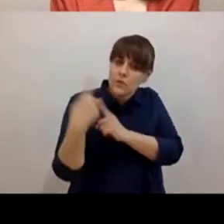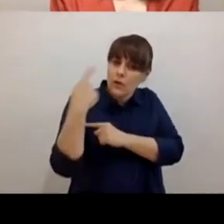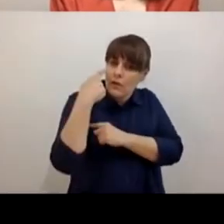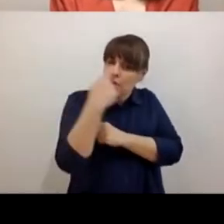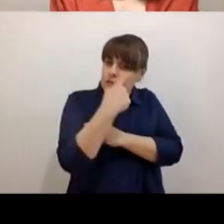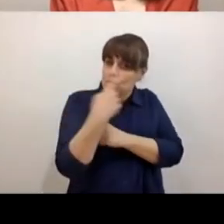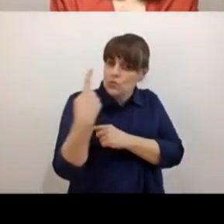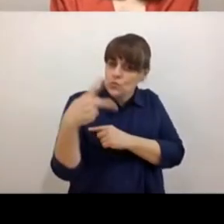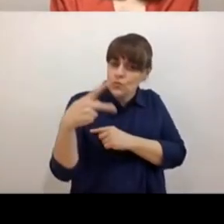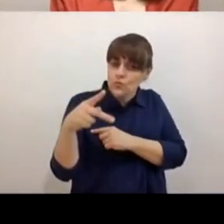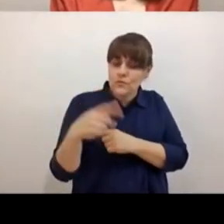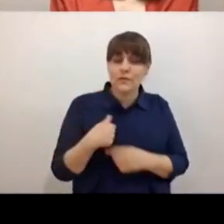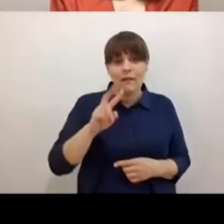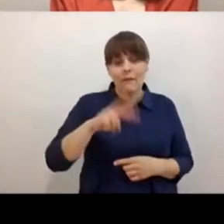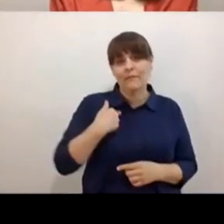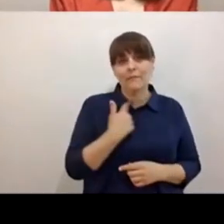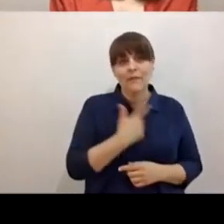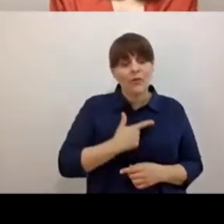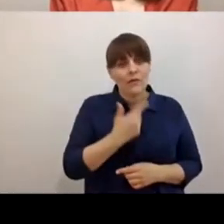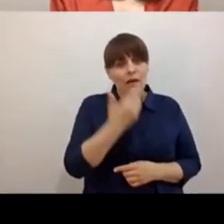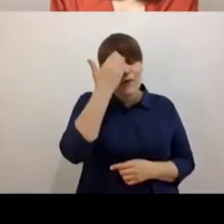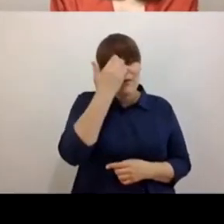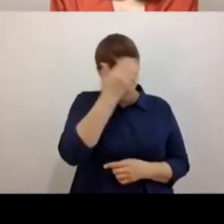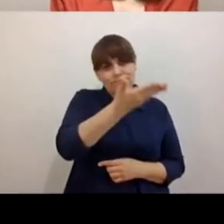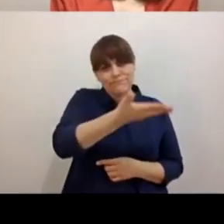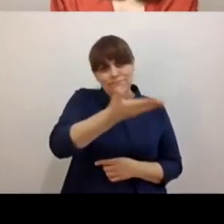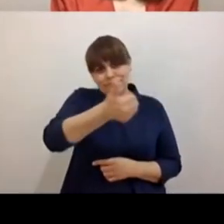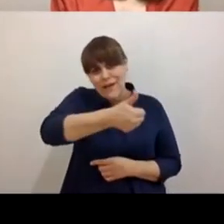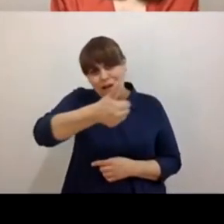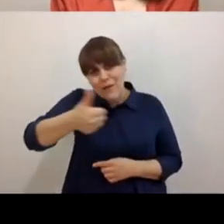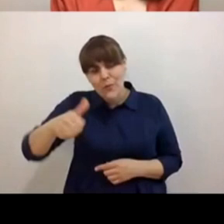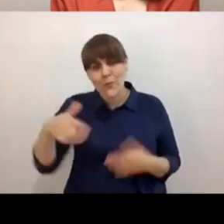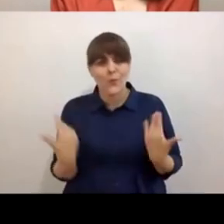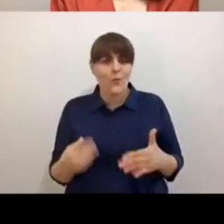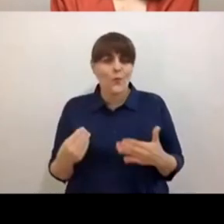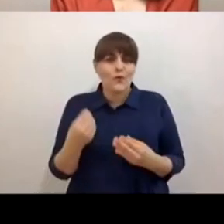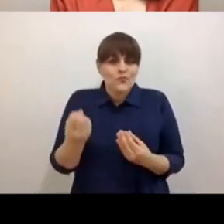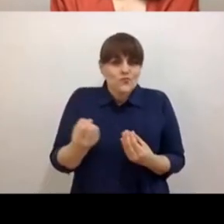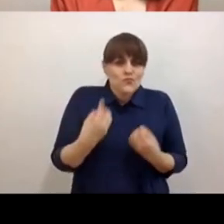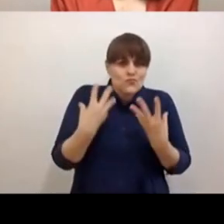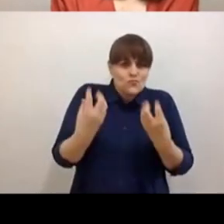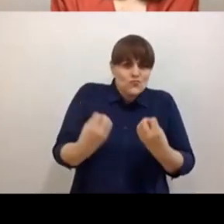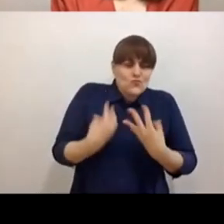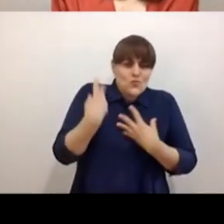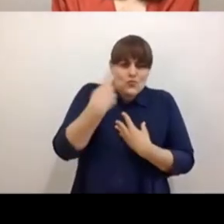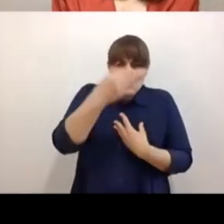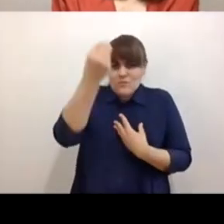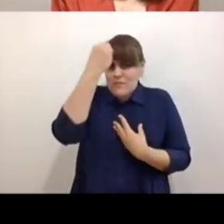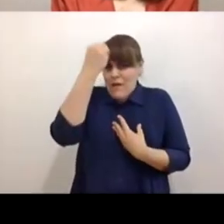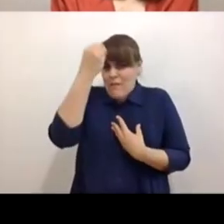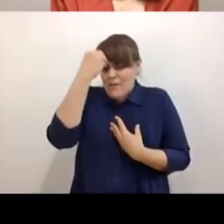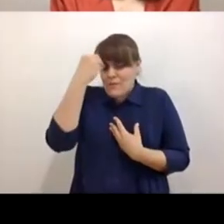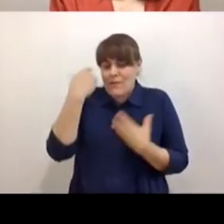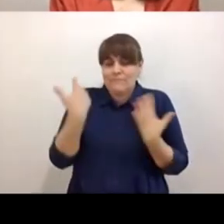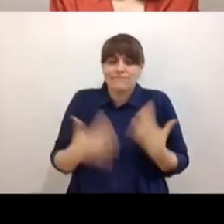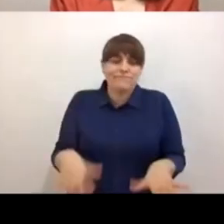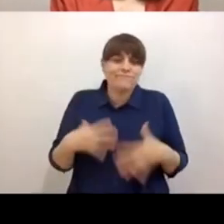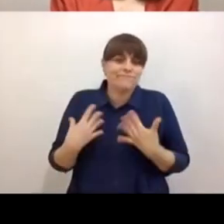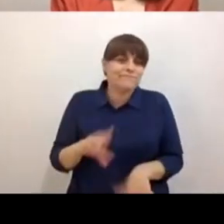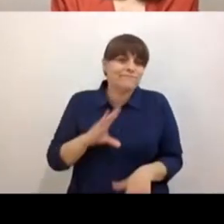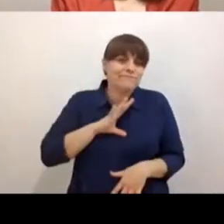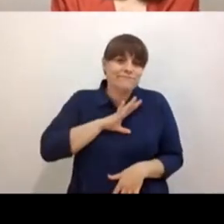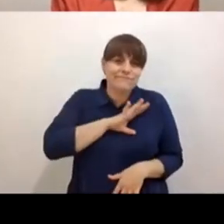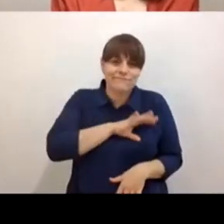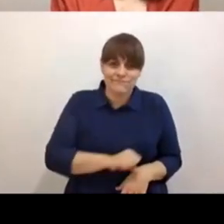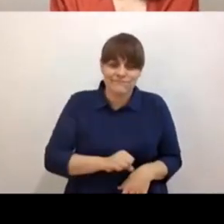estoy fascinado de conocerlas. Y estoy fascinado de nutrirme de tanta sabiduría. Porque lo que intuyo es que detrás de cada